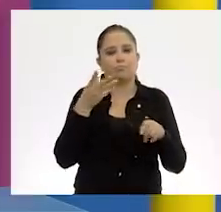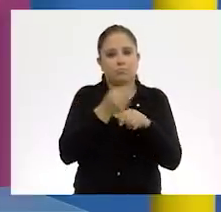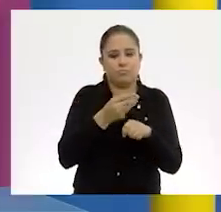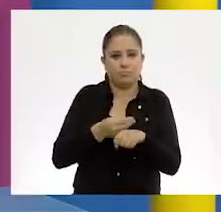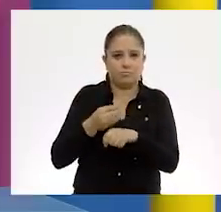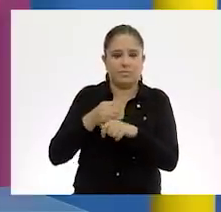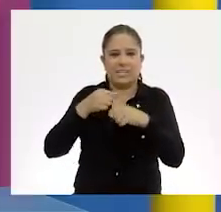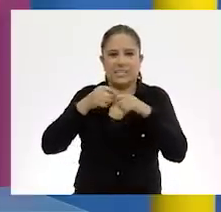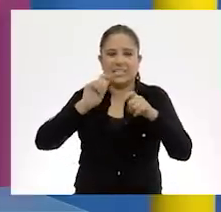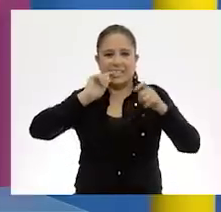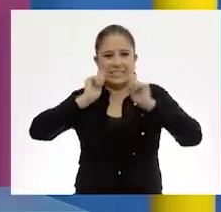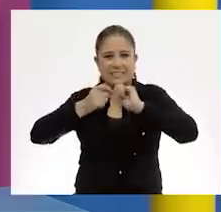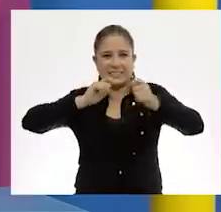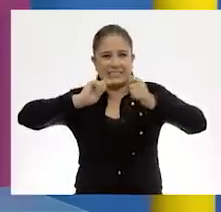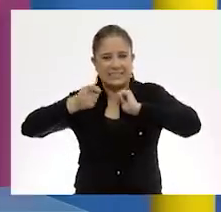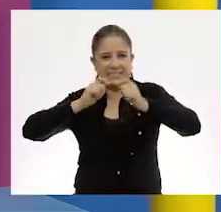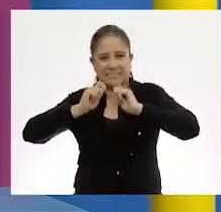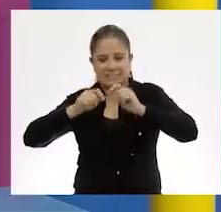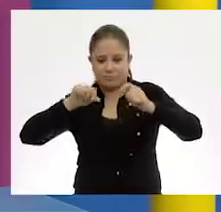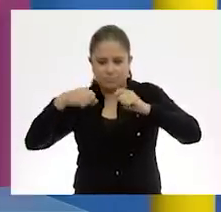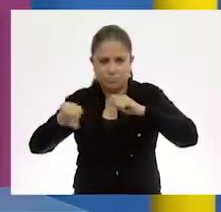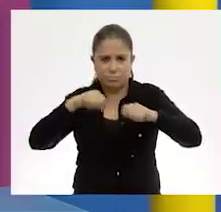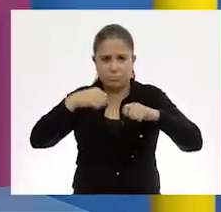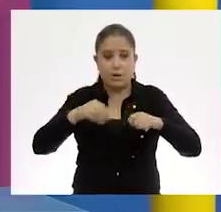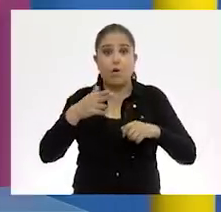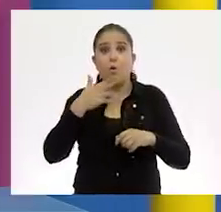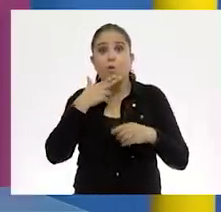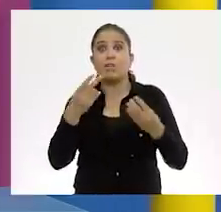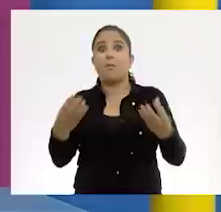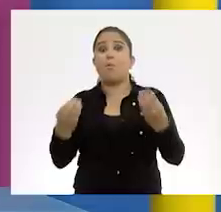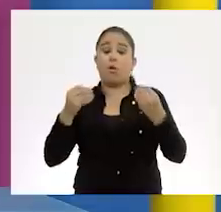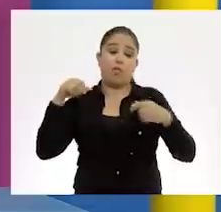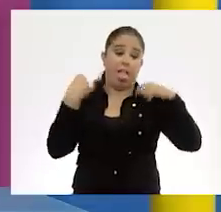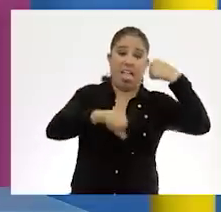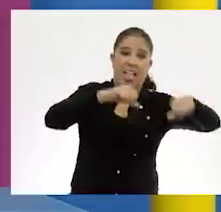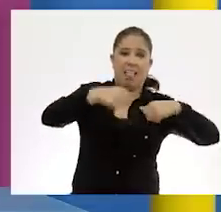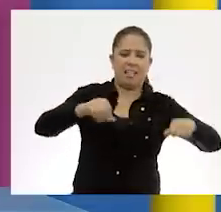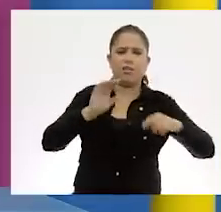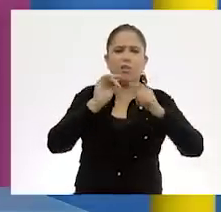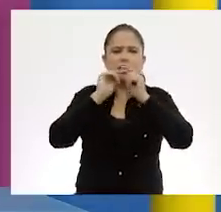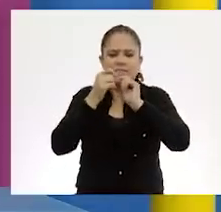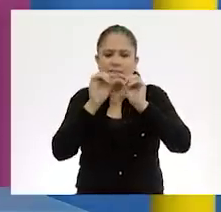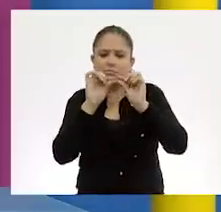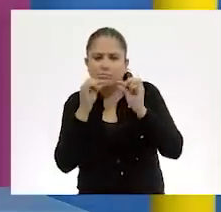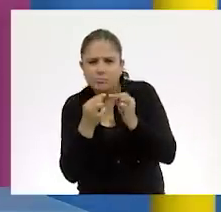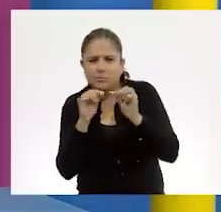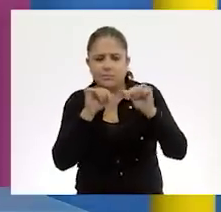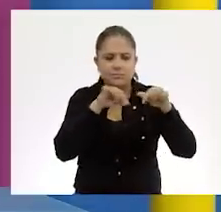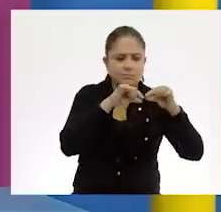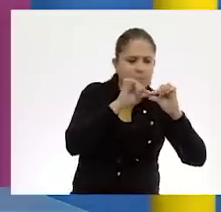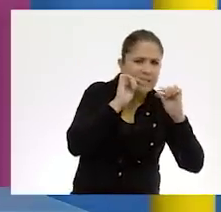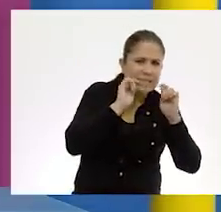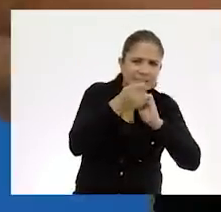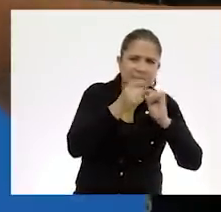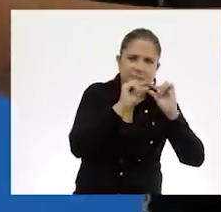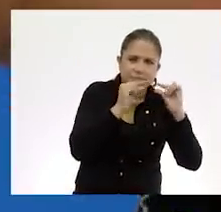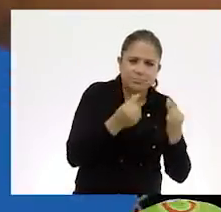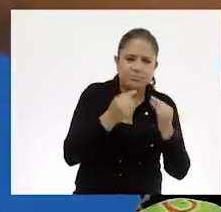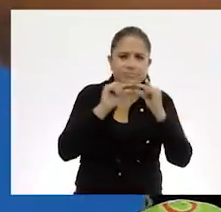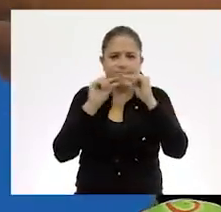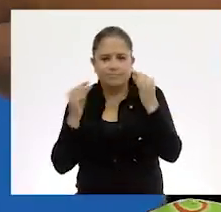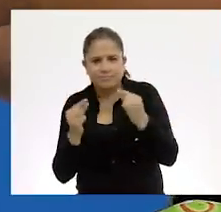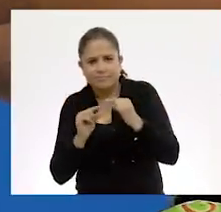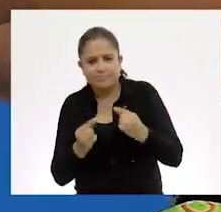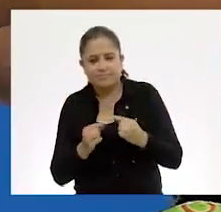con el masking. Pequeños pedacitos no necesitan utilizar mucho y tenemos que tenerlo completamente